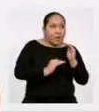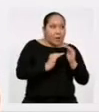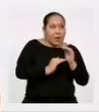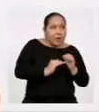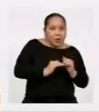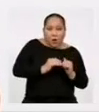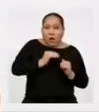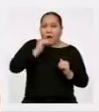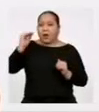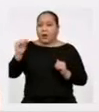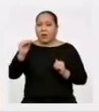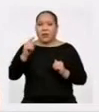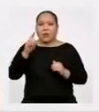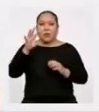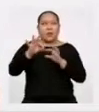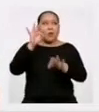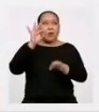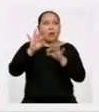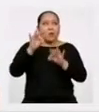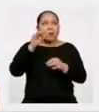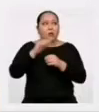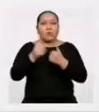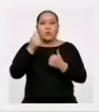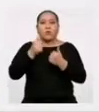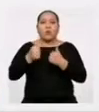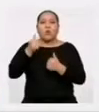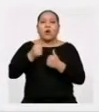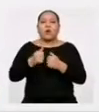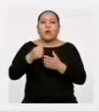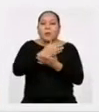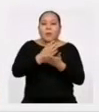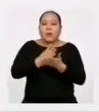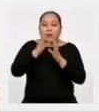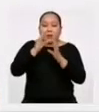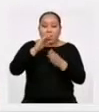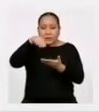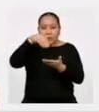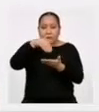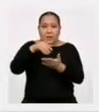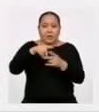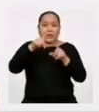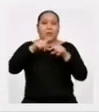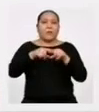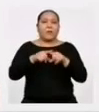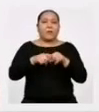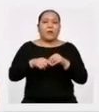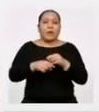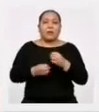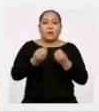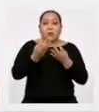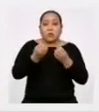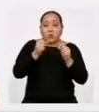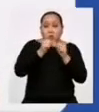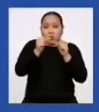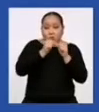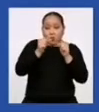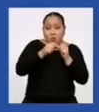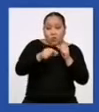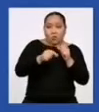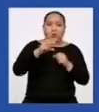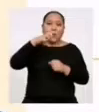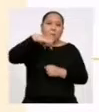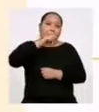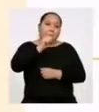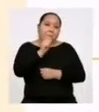mediana en el valor que ocupe la posición central Dependerá si la cantidad de datos es par o impar